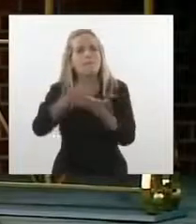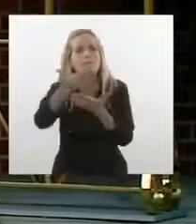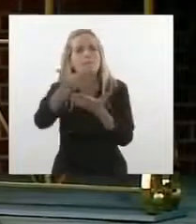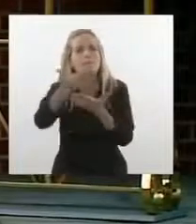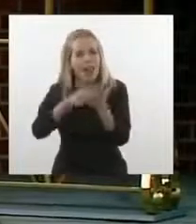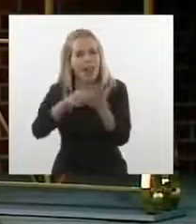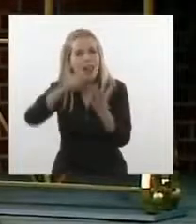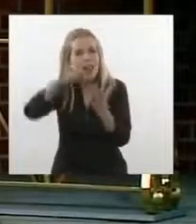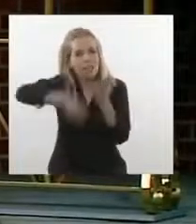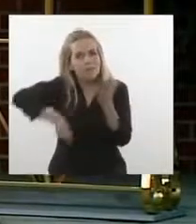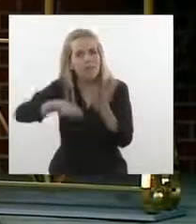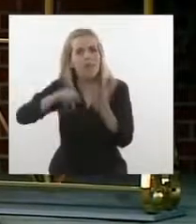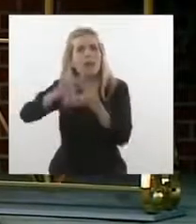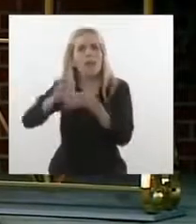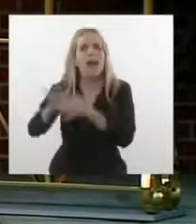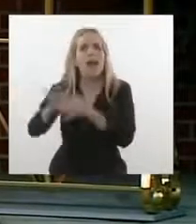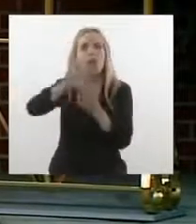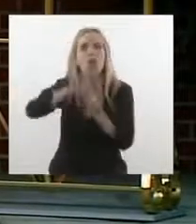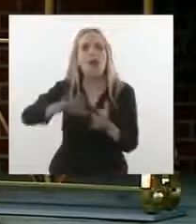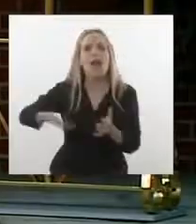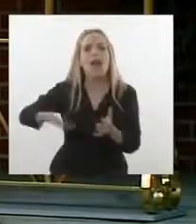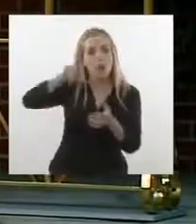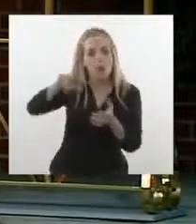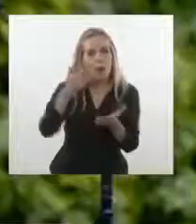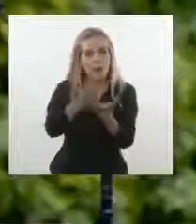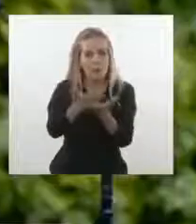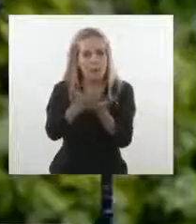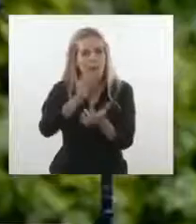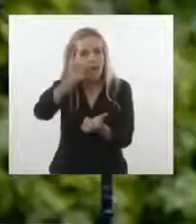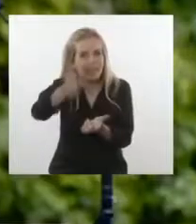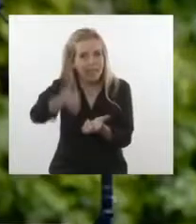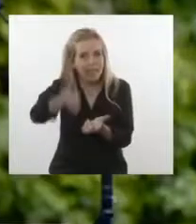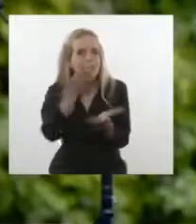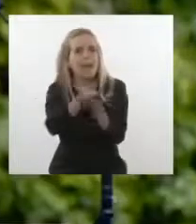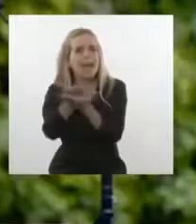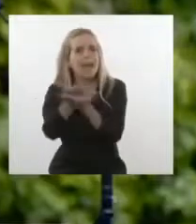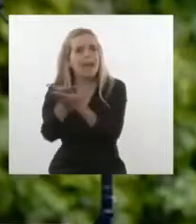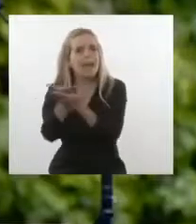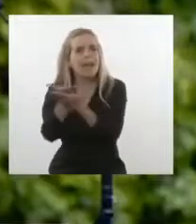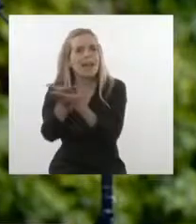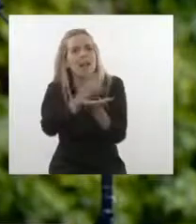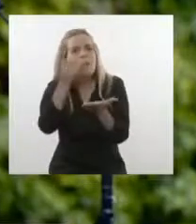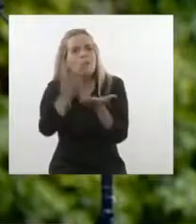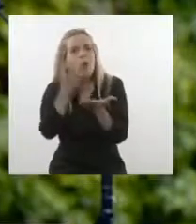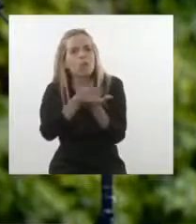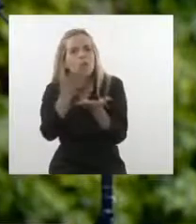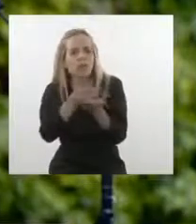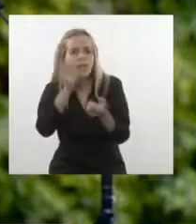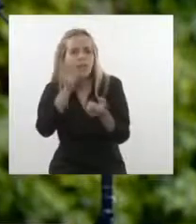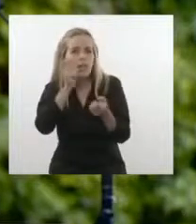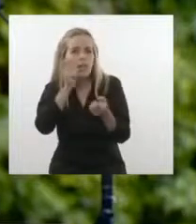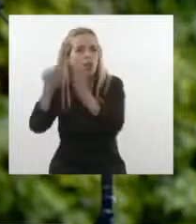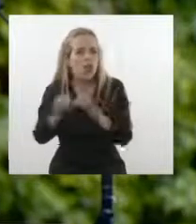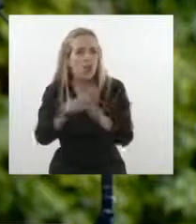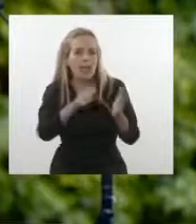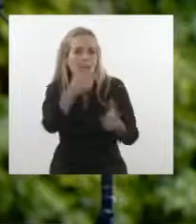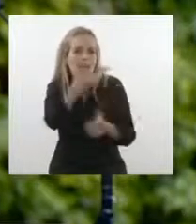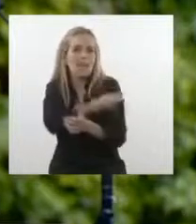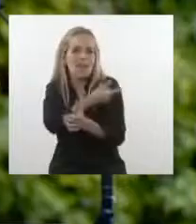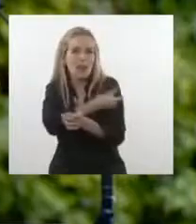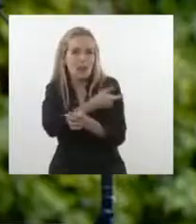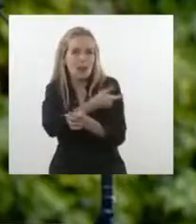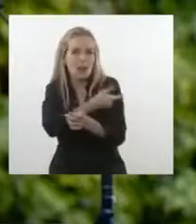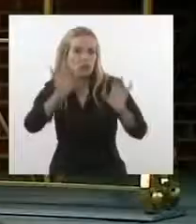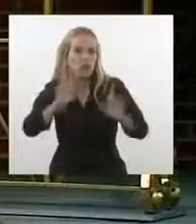efectivamente respaldar la liberalización de las patentes en relación con las vacunas. Pero no solamente eso.